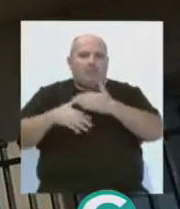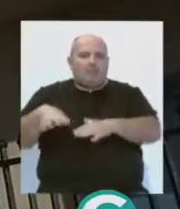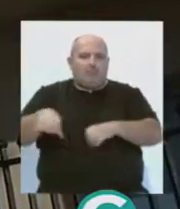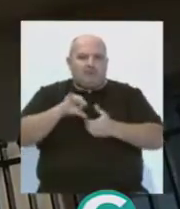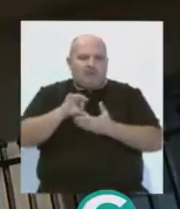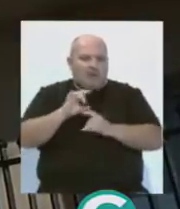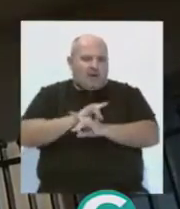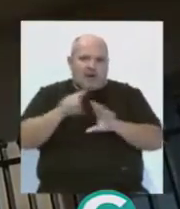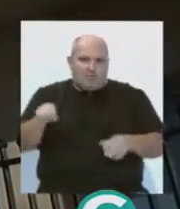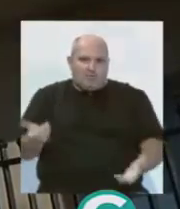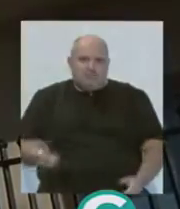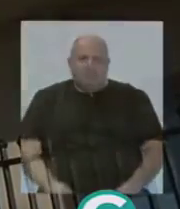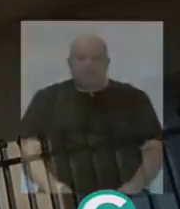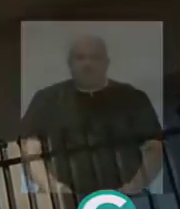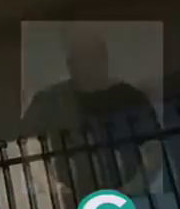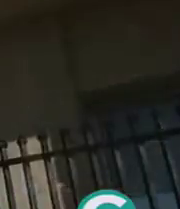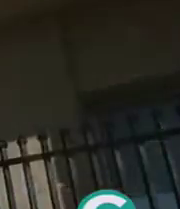municipalización en Cádiz.